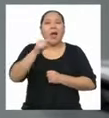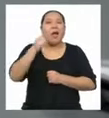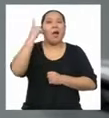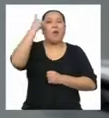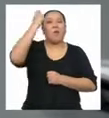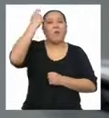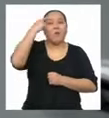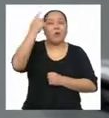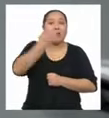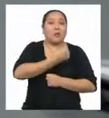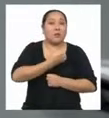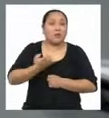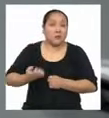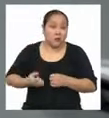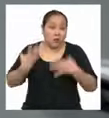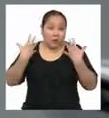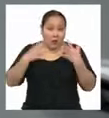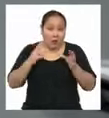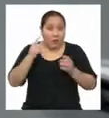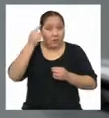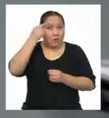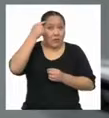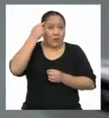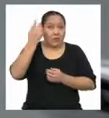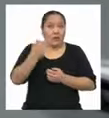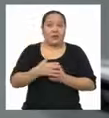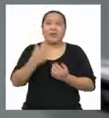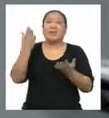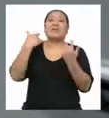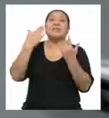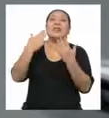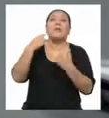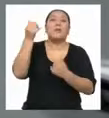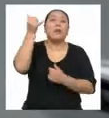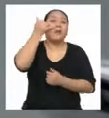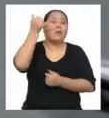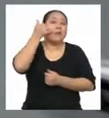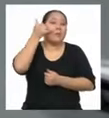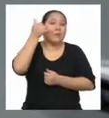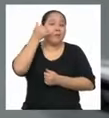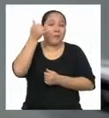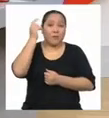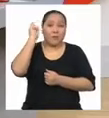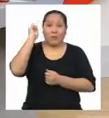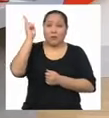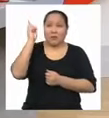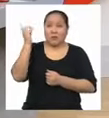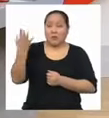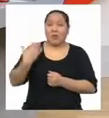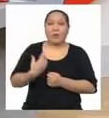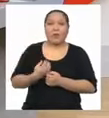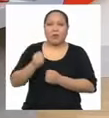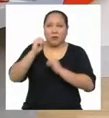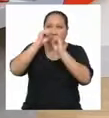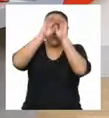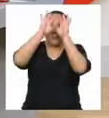como habíamos quedado Llama a la profesora para que nos ilumine